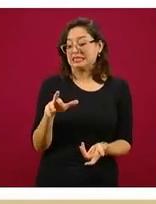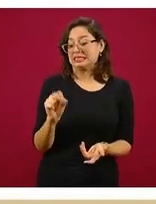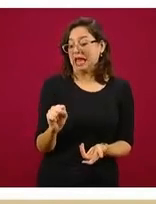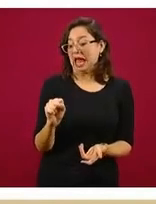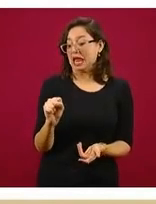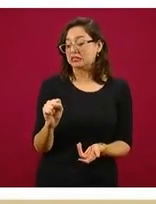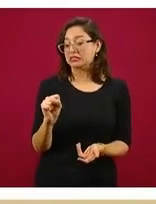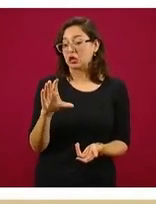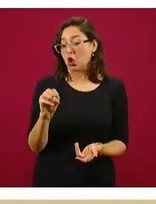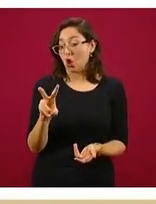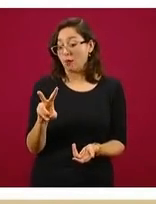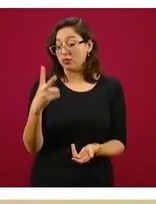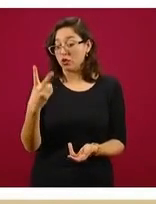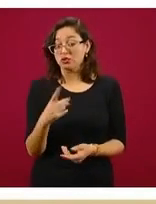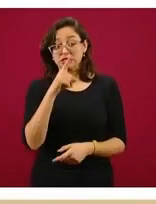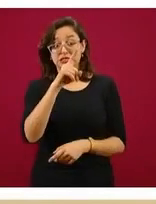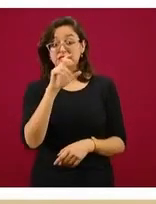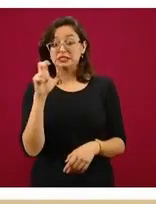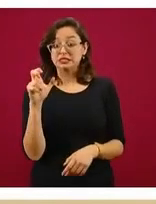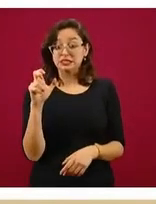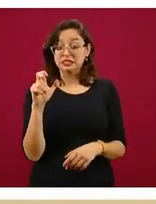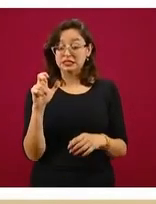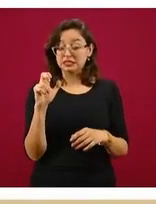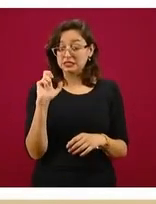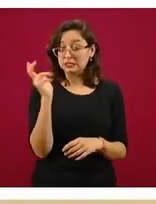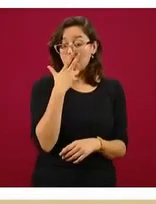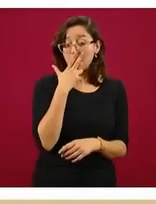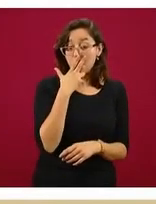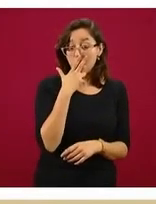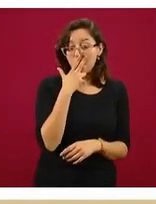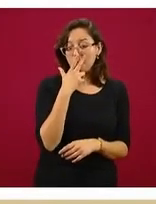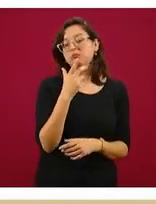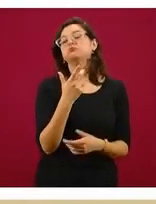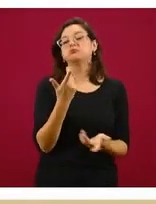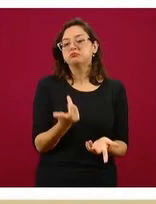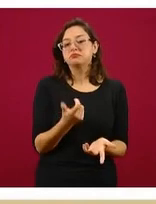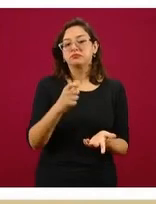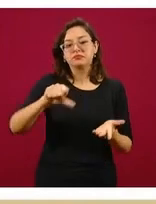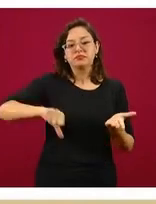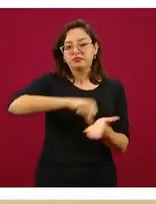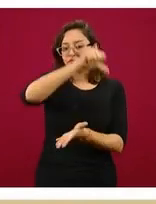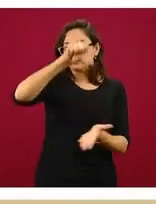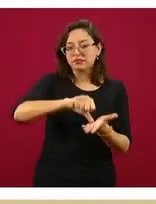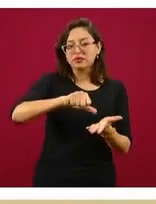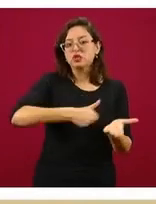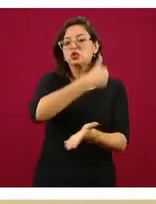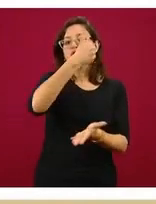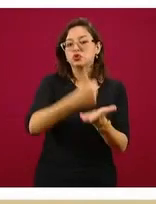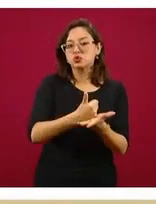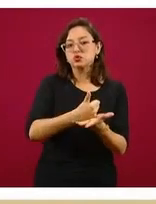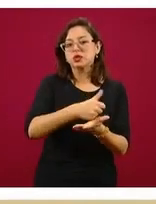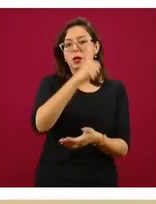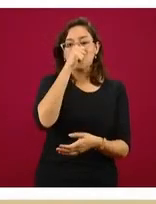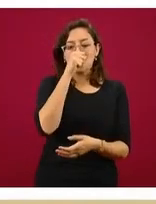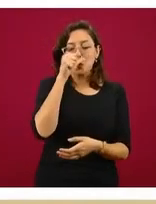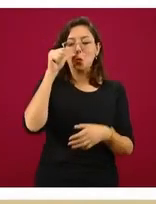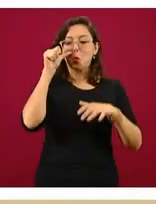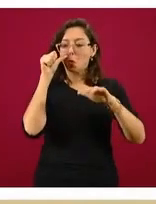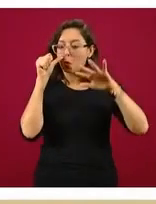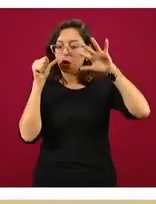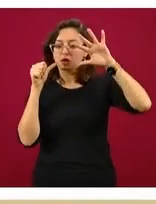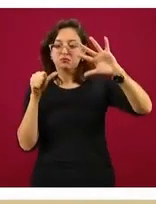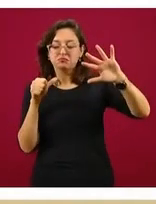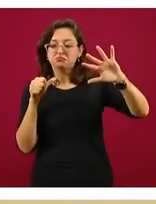actualmente en el estado de Chihuahua se encuentra enfocado en Ciudad Juárez, en la región Juárez, que probablemente esté